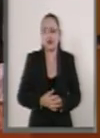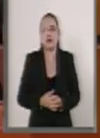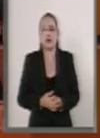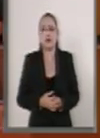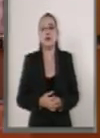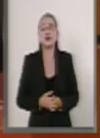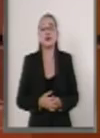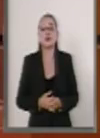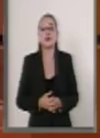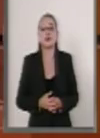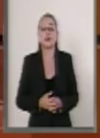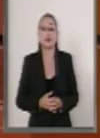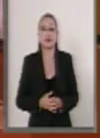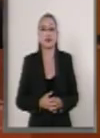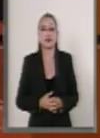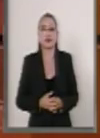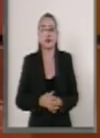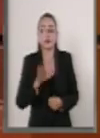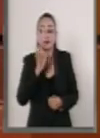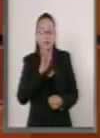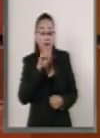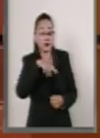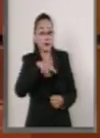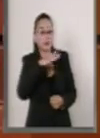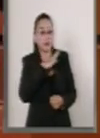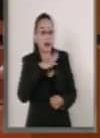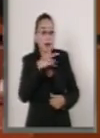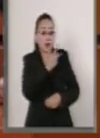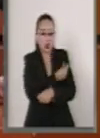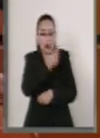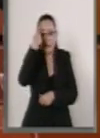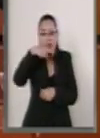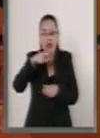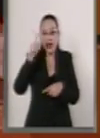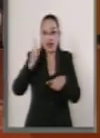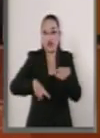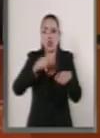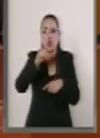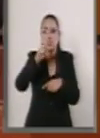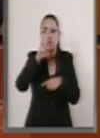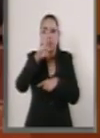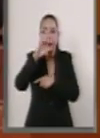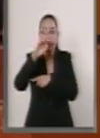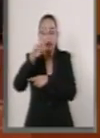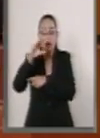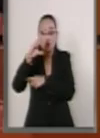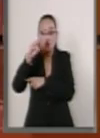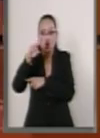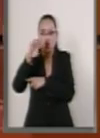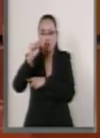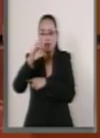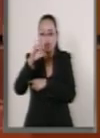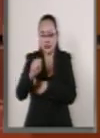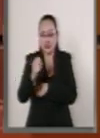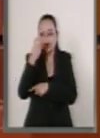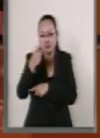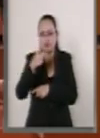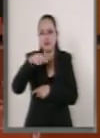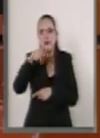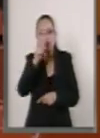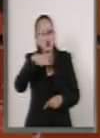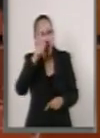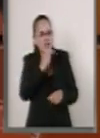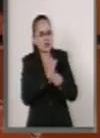si de por si tenemos las vacunas para la tuberculosis y investiguen ustedes